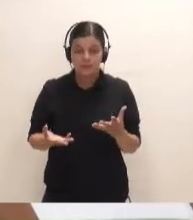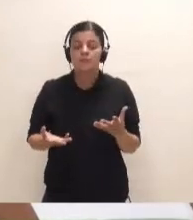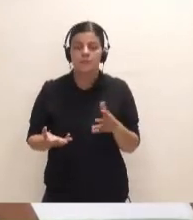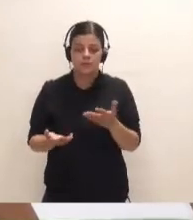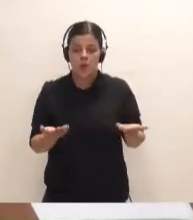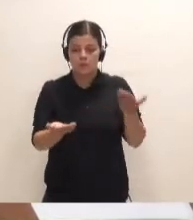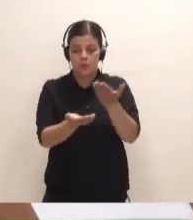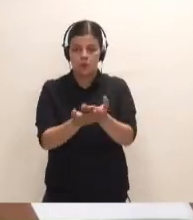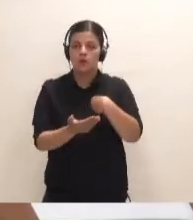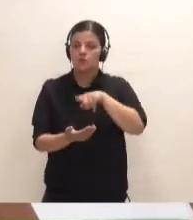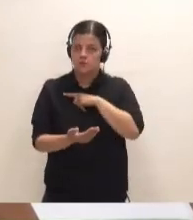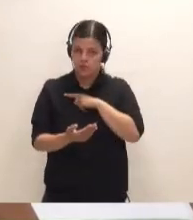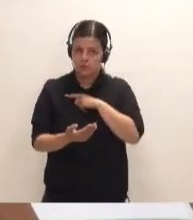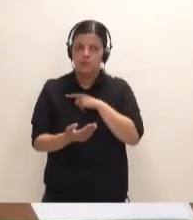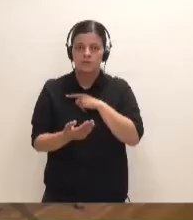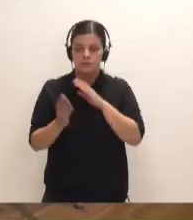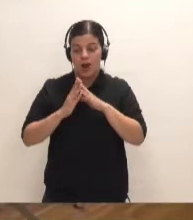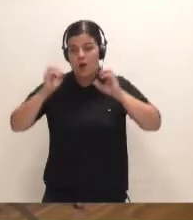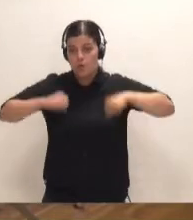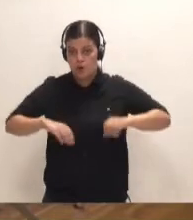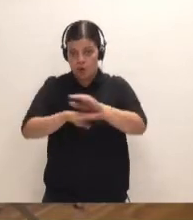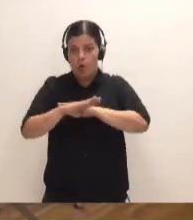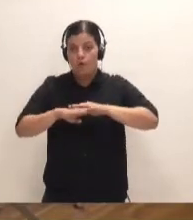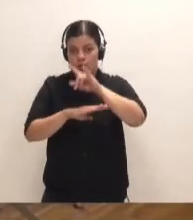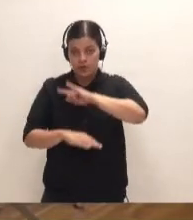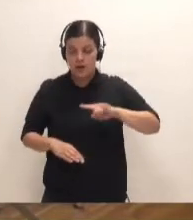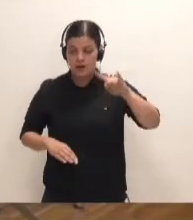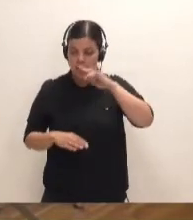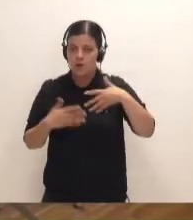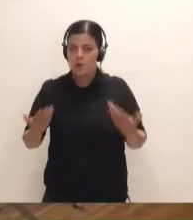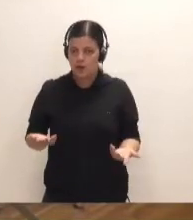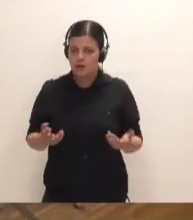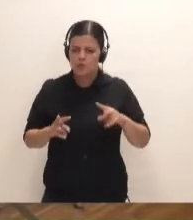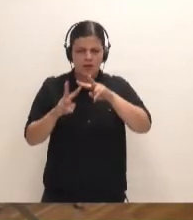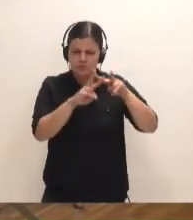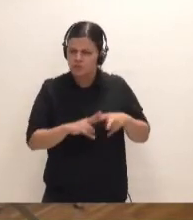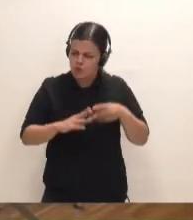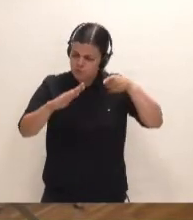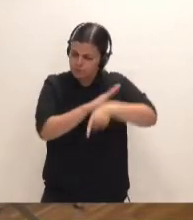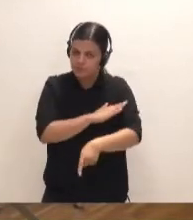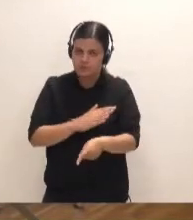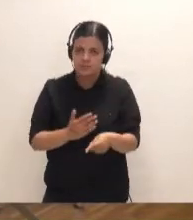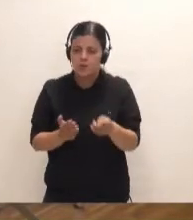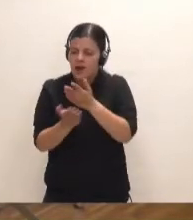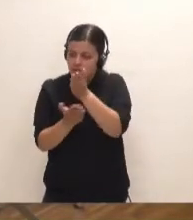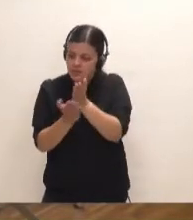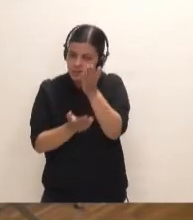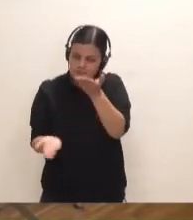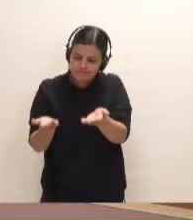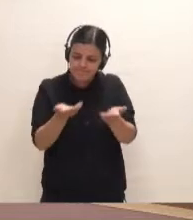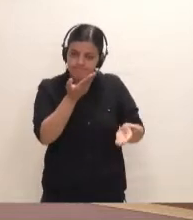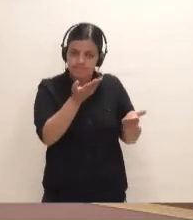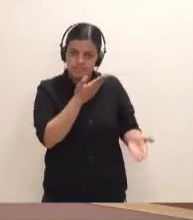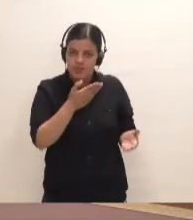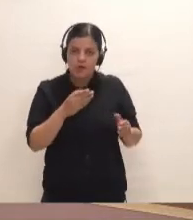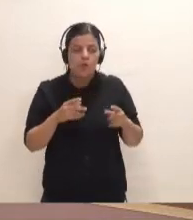haciendo, a la que hemos llegado al acuerdo con el Gobierno de Canarias, es que haga un estudio profundo que valore alternativas, que busque el